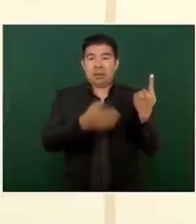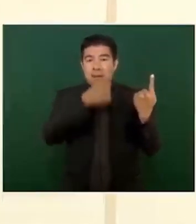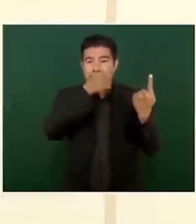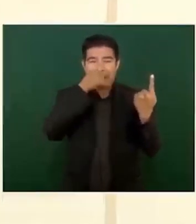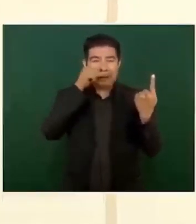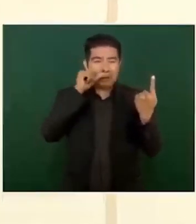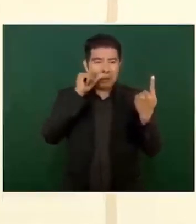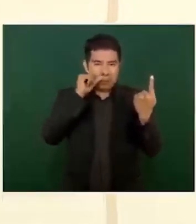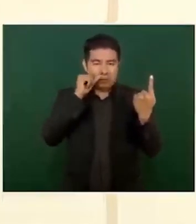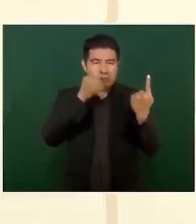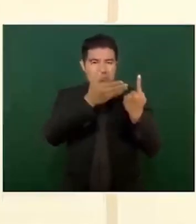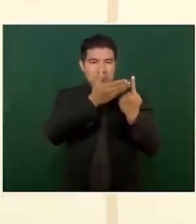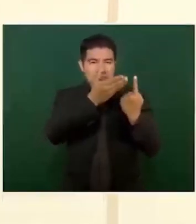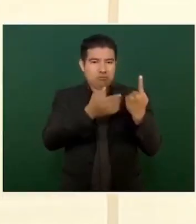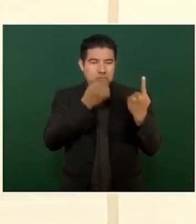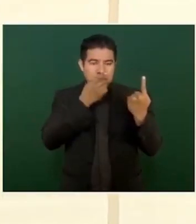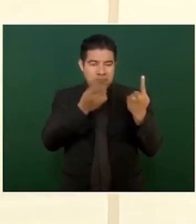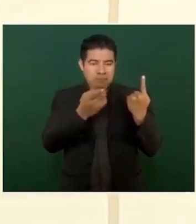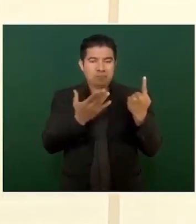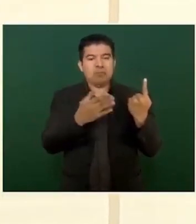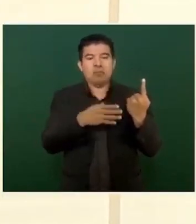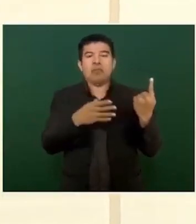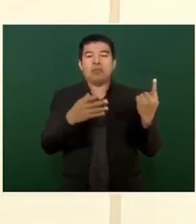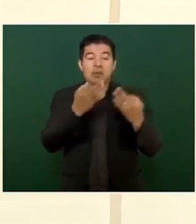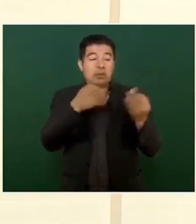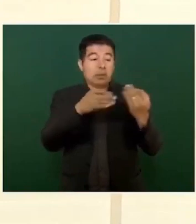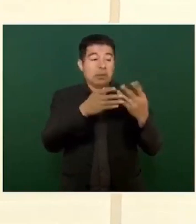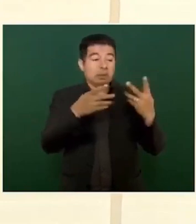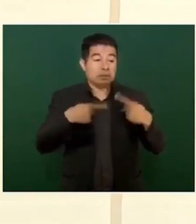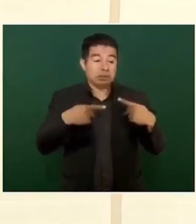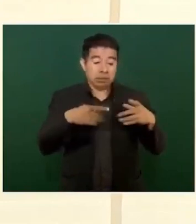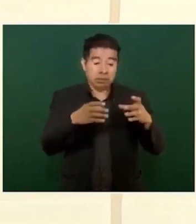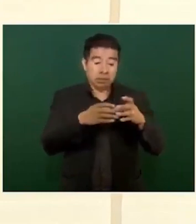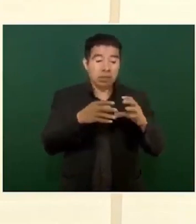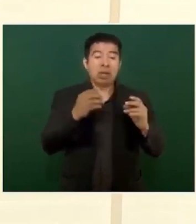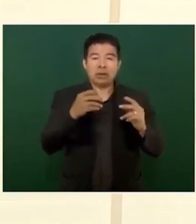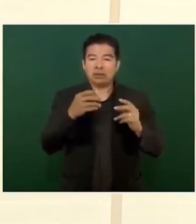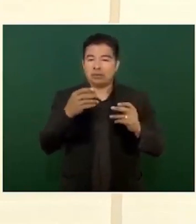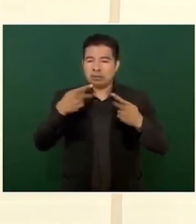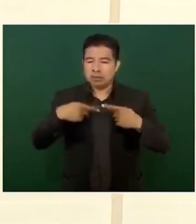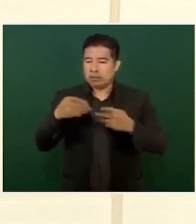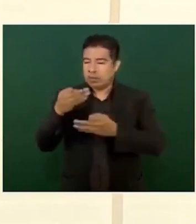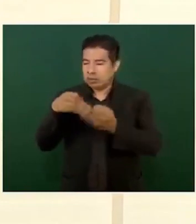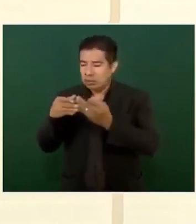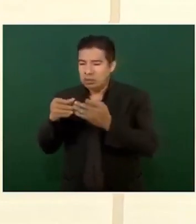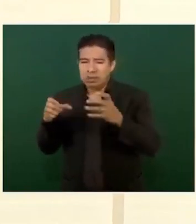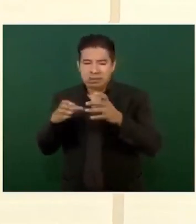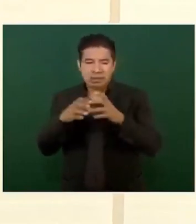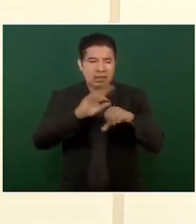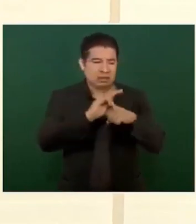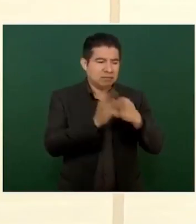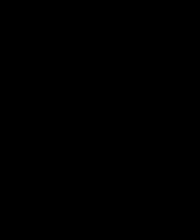Basándonos en diferentes Cosas Así que Ahora sí Sin más que decir Con nosotros será Hasta un próximo video